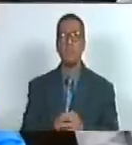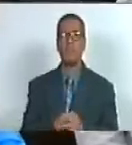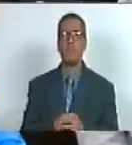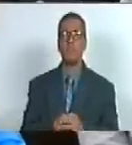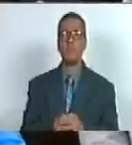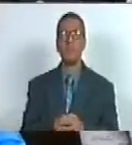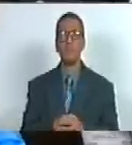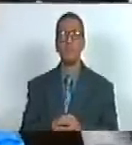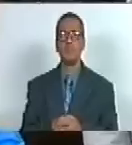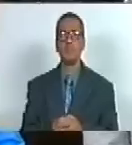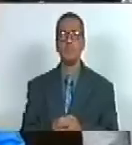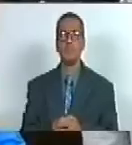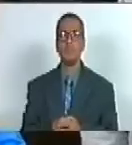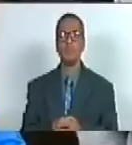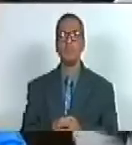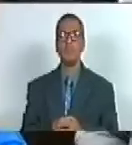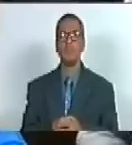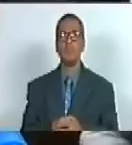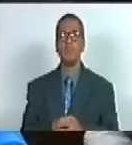Buenas tardes